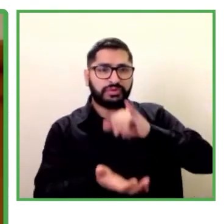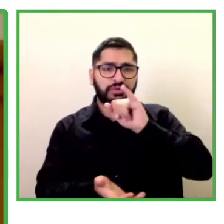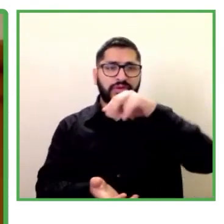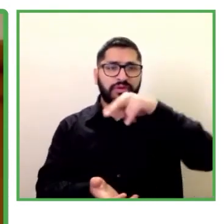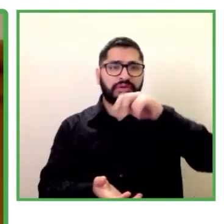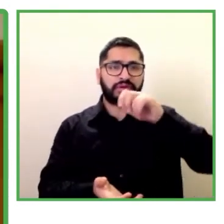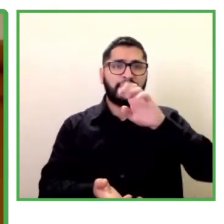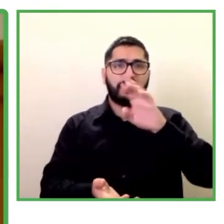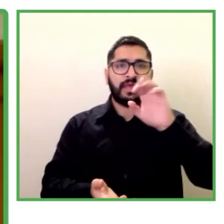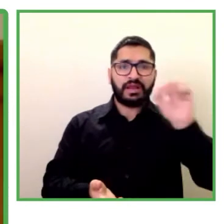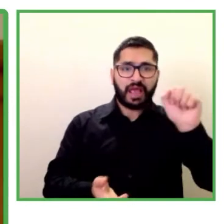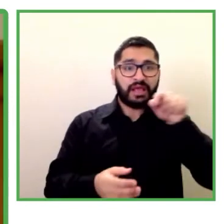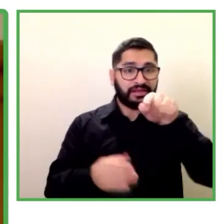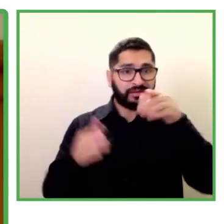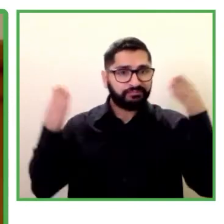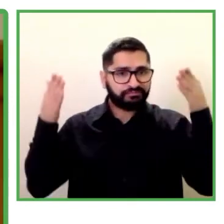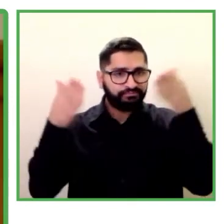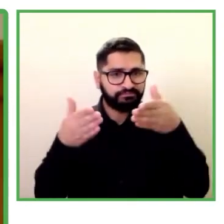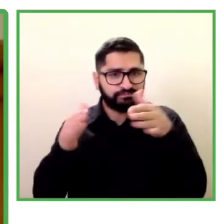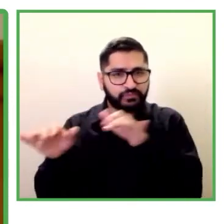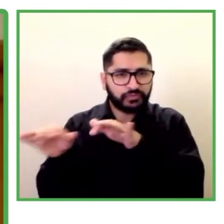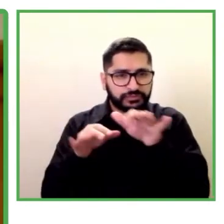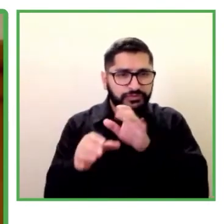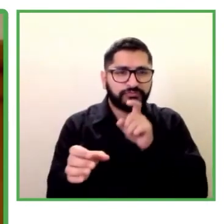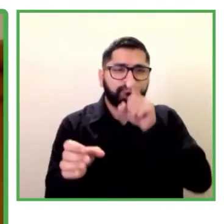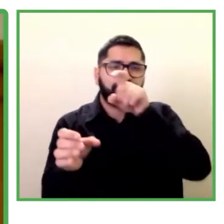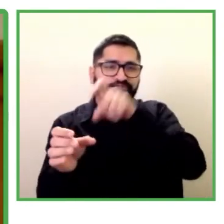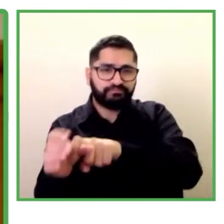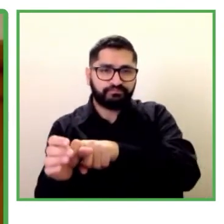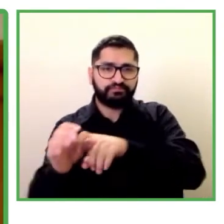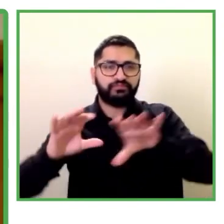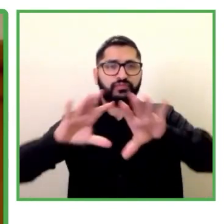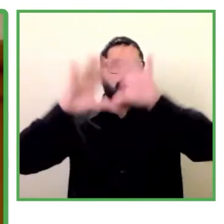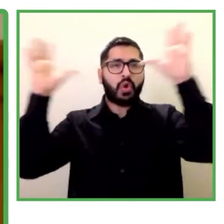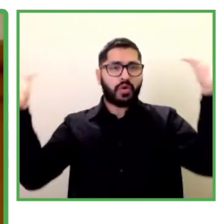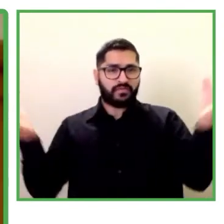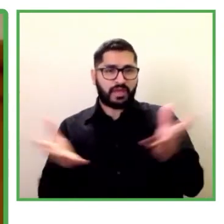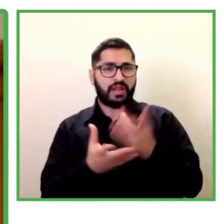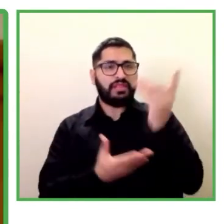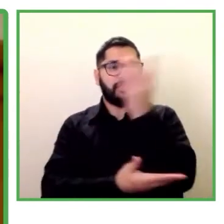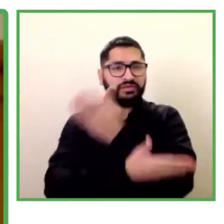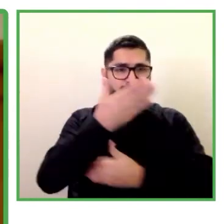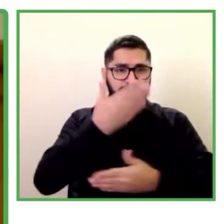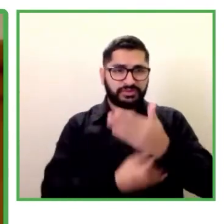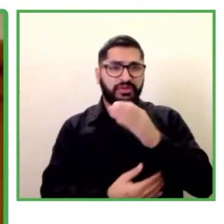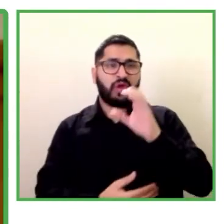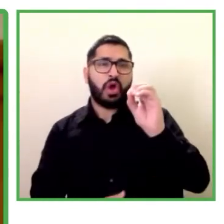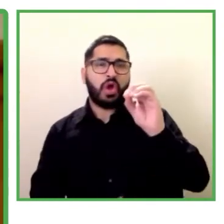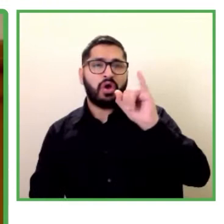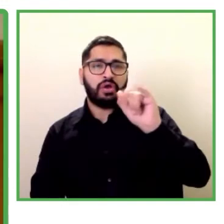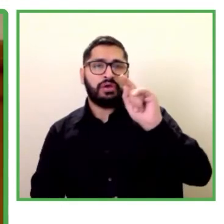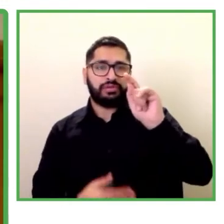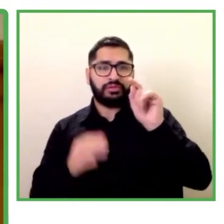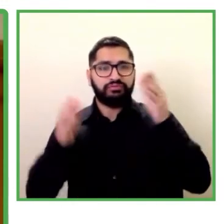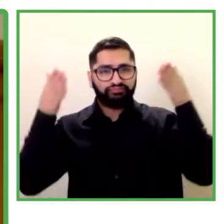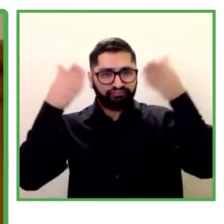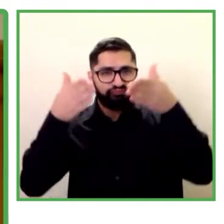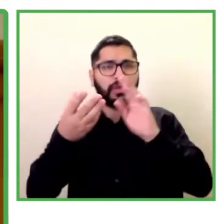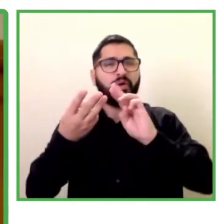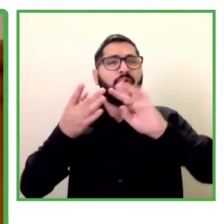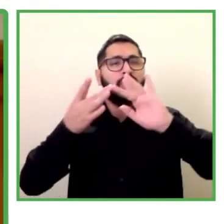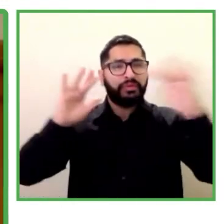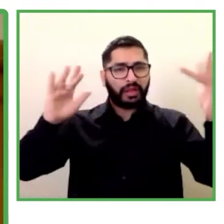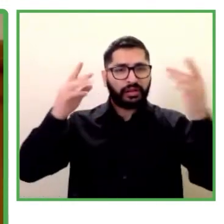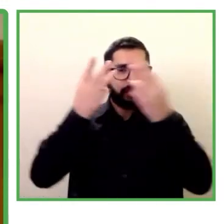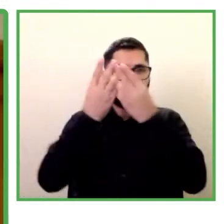Red Global de Empresas y Discapacidad de OIT una plataforma mundial de 30 empresas multinacionales comprometidas con la inclusión